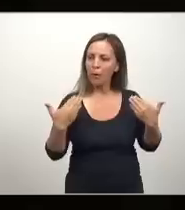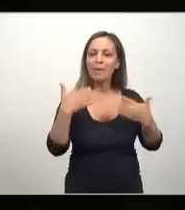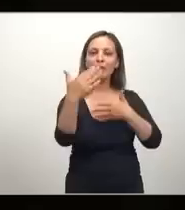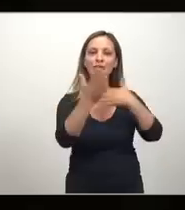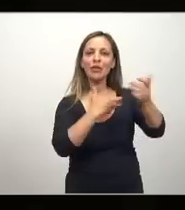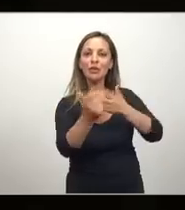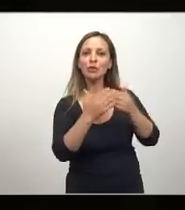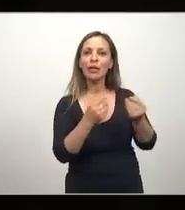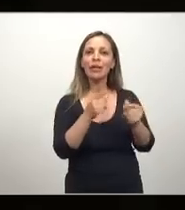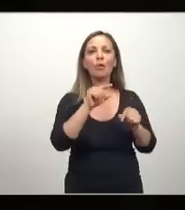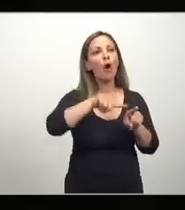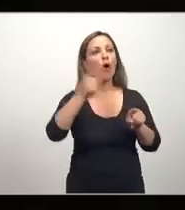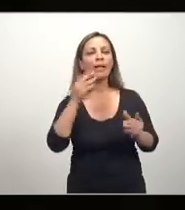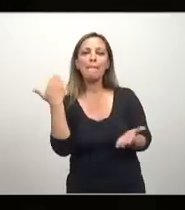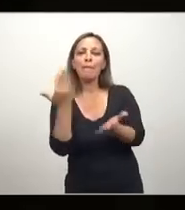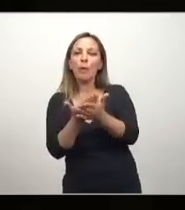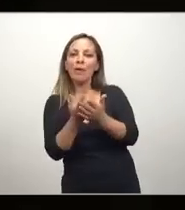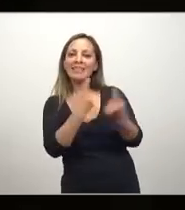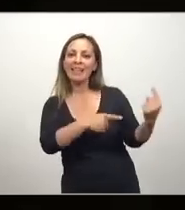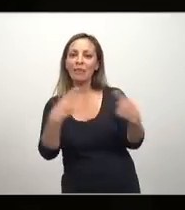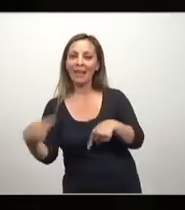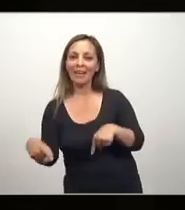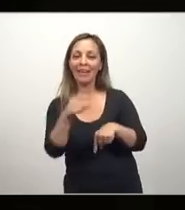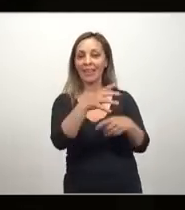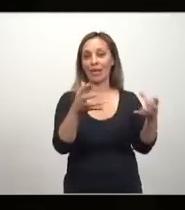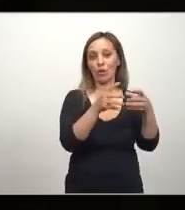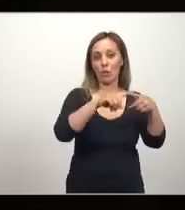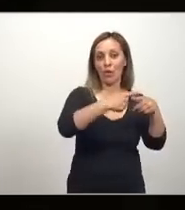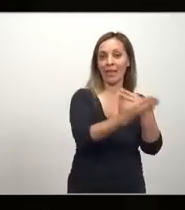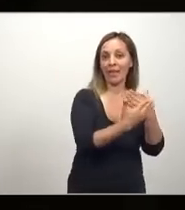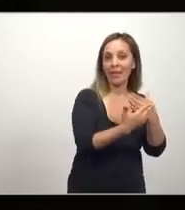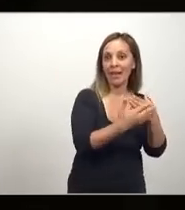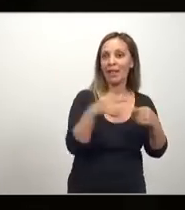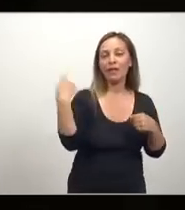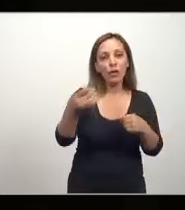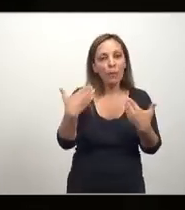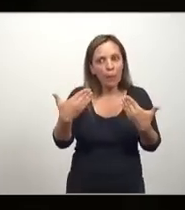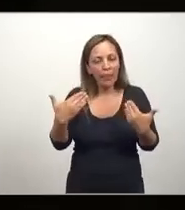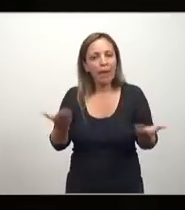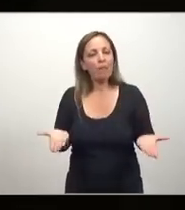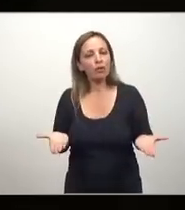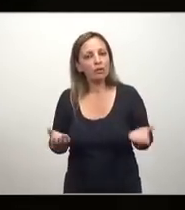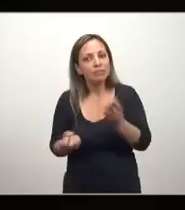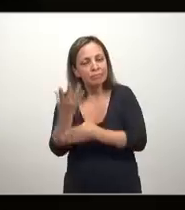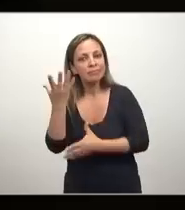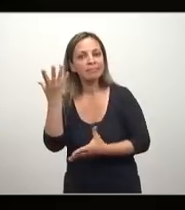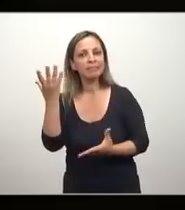alternativa de la izquierda, ¿no? Y debemos construir esas capacidades, ser capaces de hacer aquello.